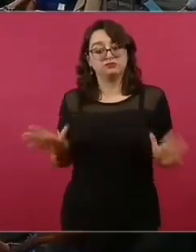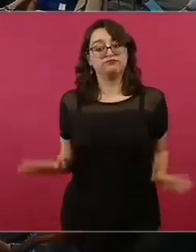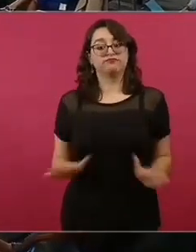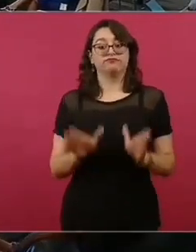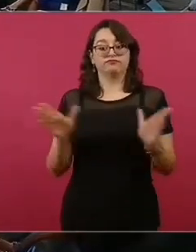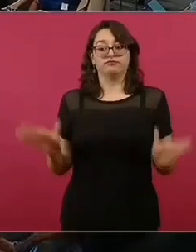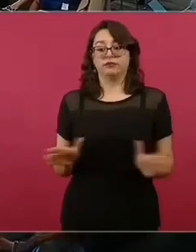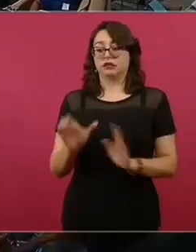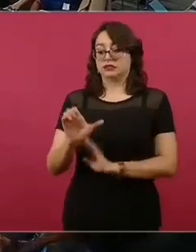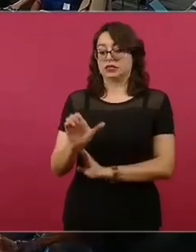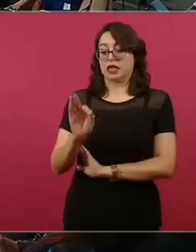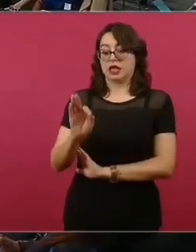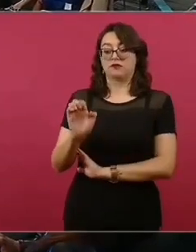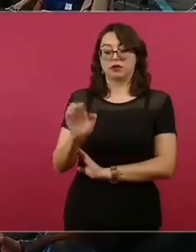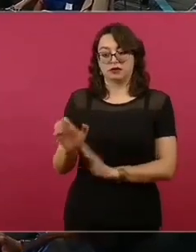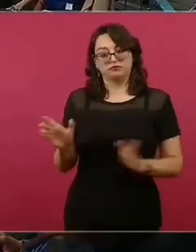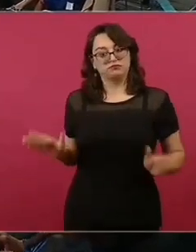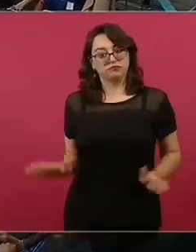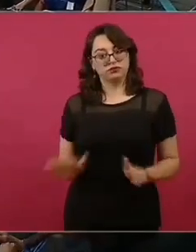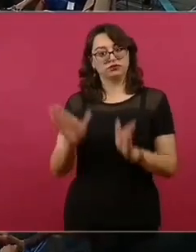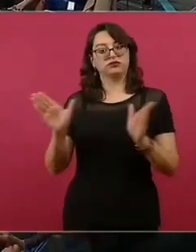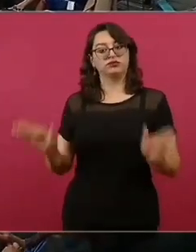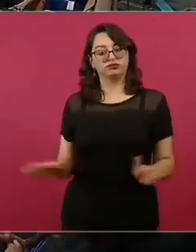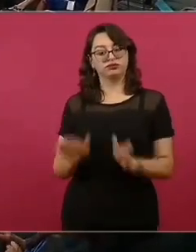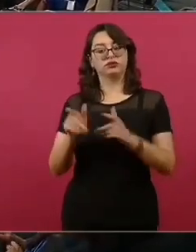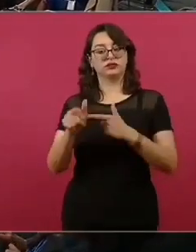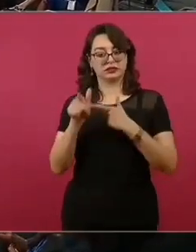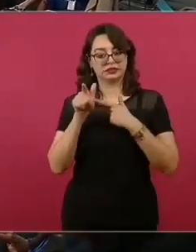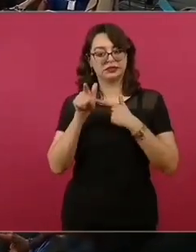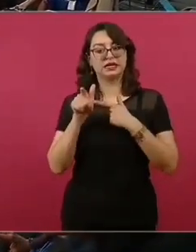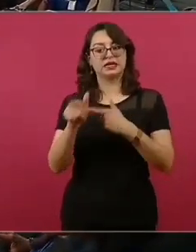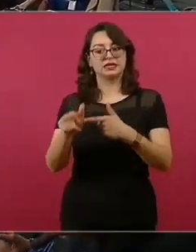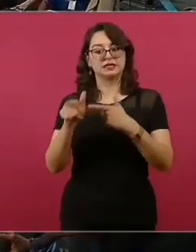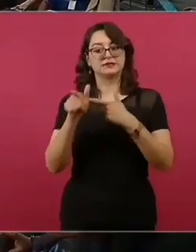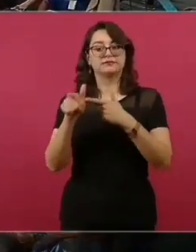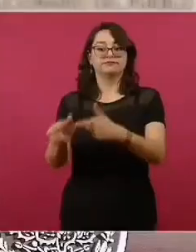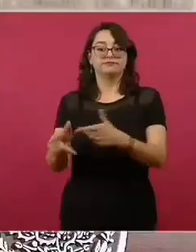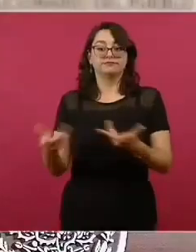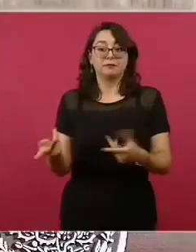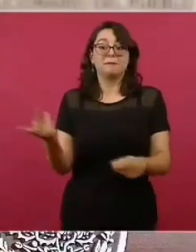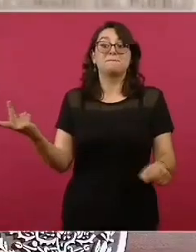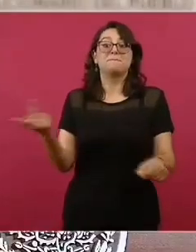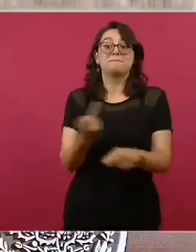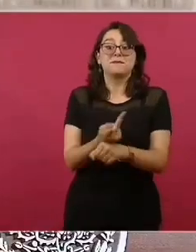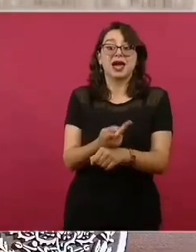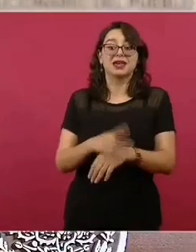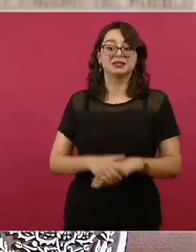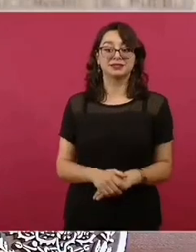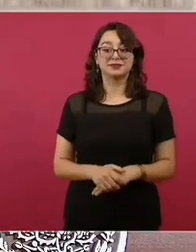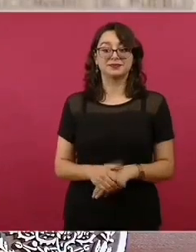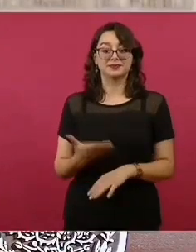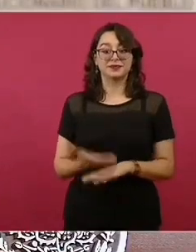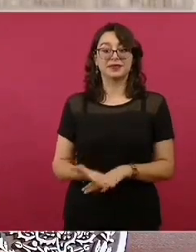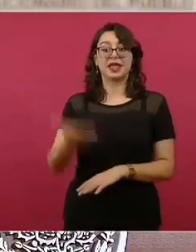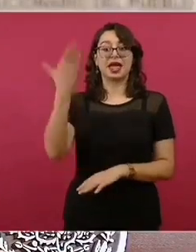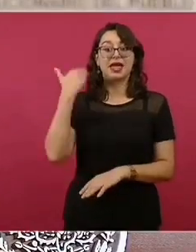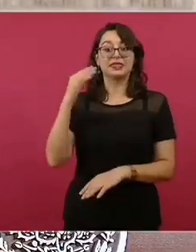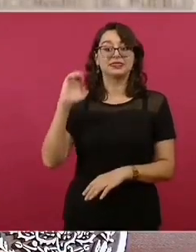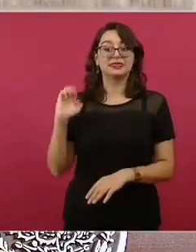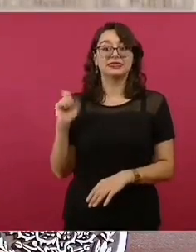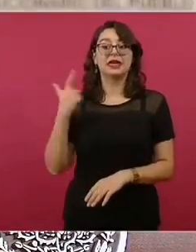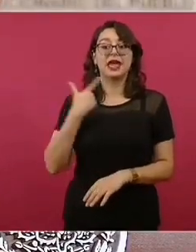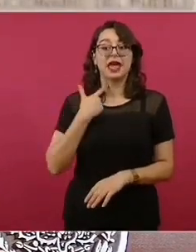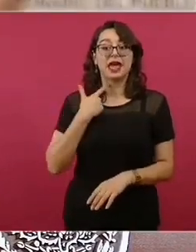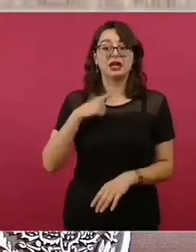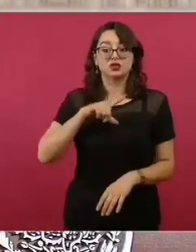porque los tecnócratas corruptos, ofrezco